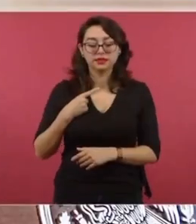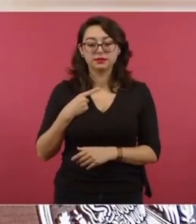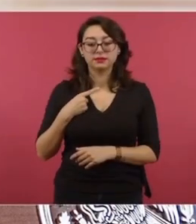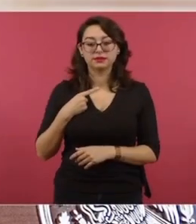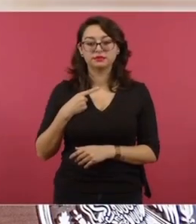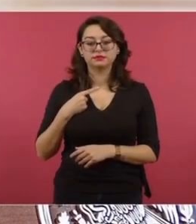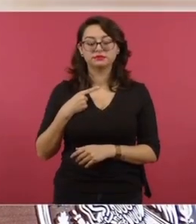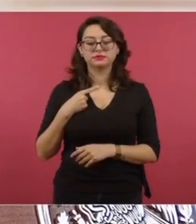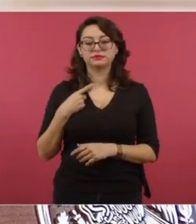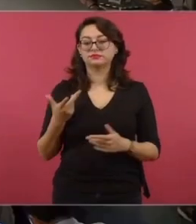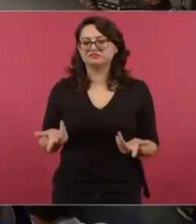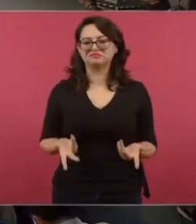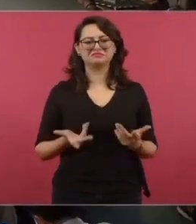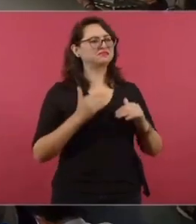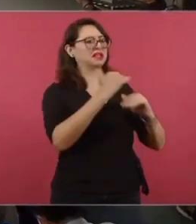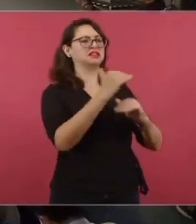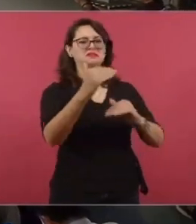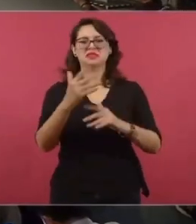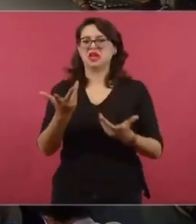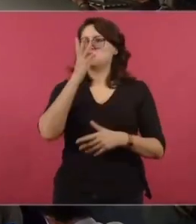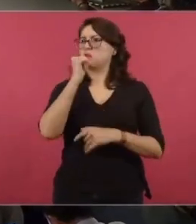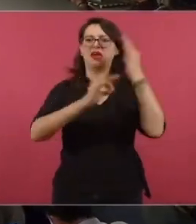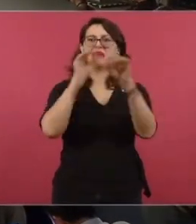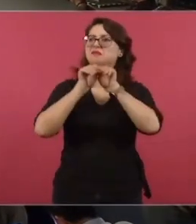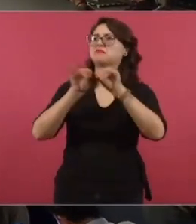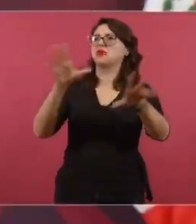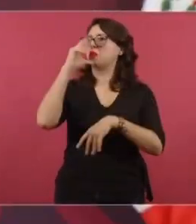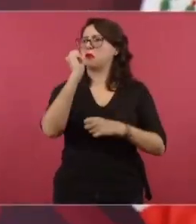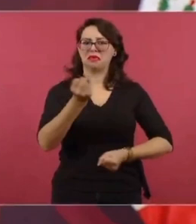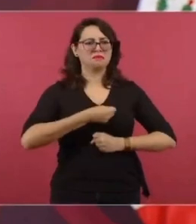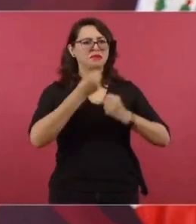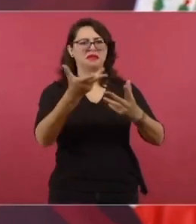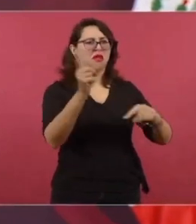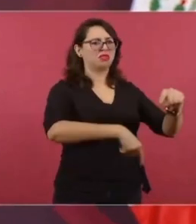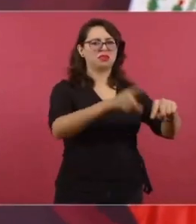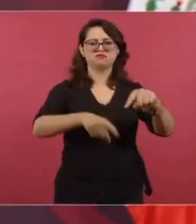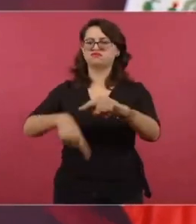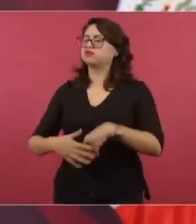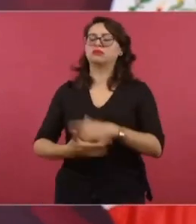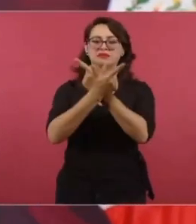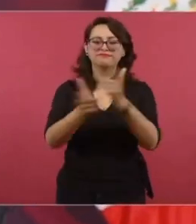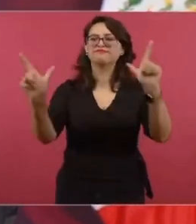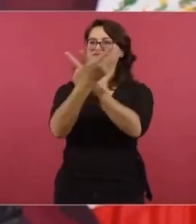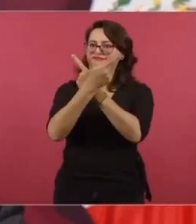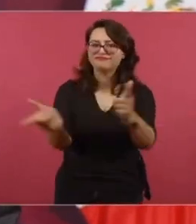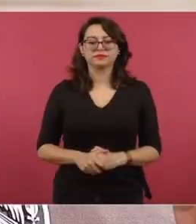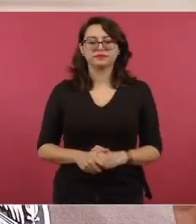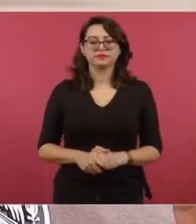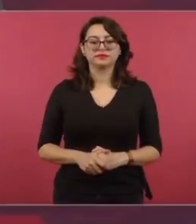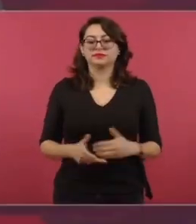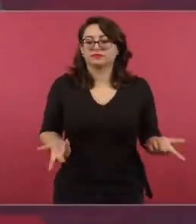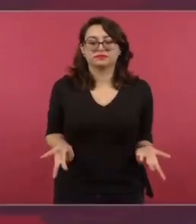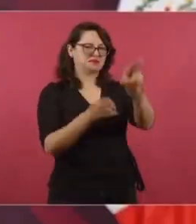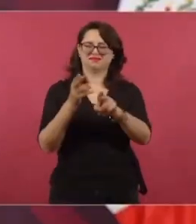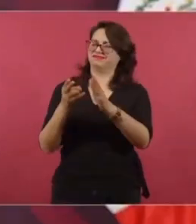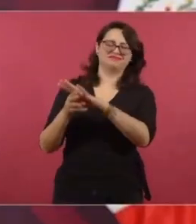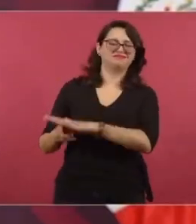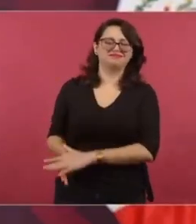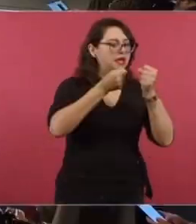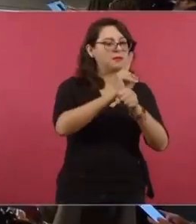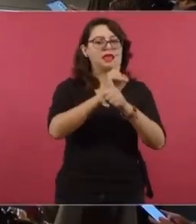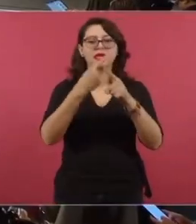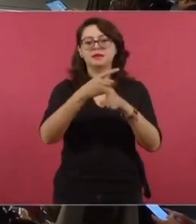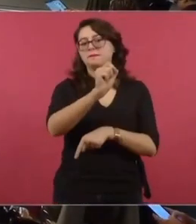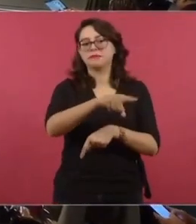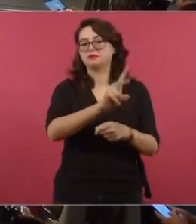que no se limite a nadie el expresarse, el manifestarse. Libertad, libertad, libertad, prohibido prohibir, garantizar la